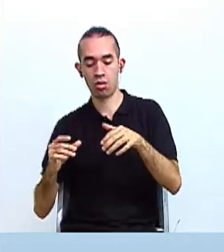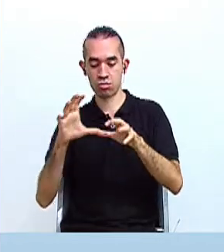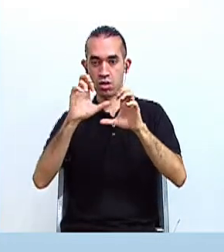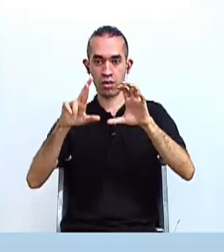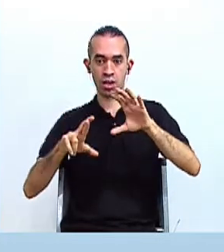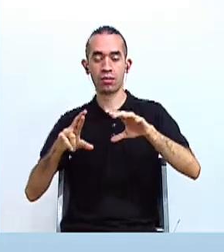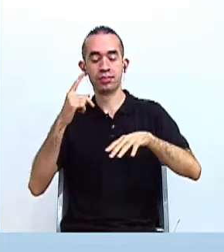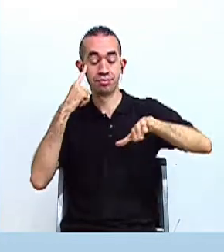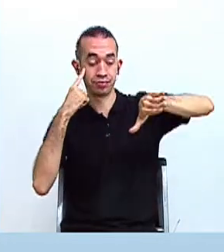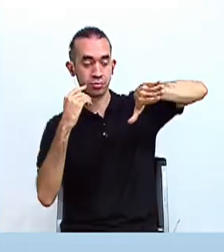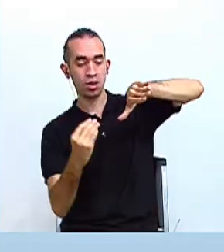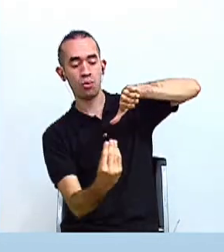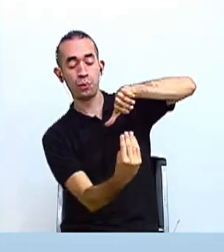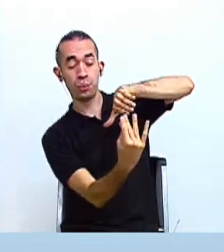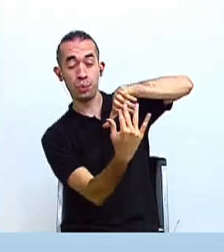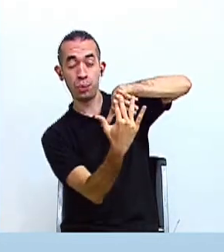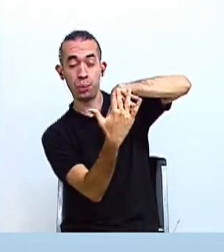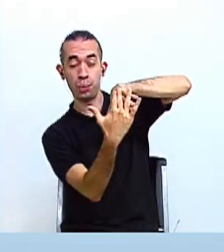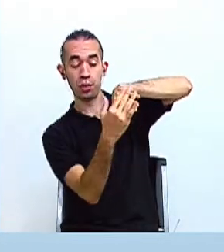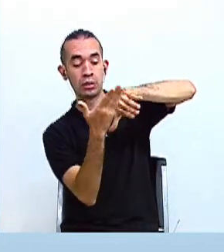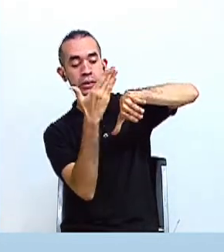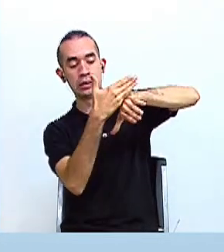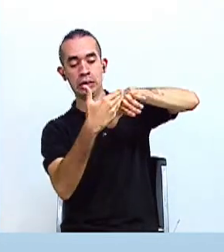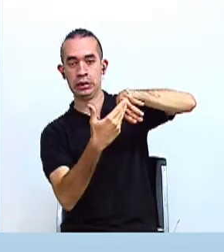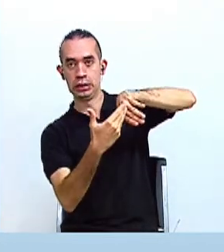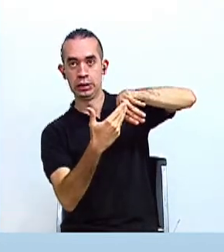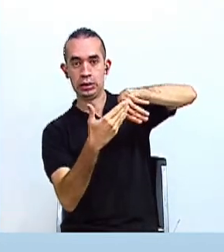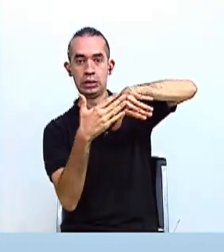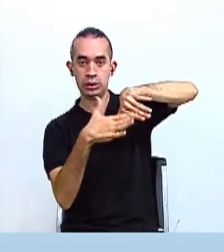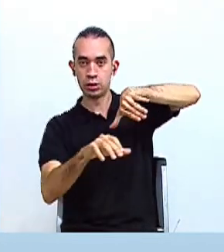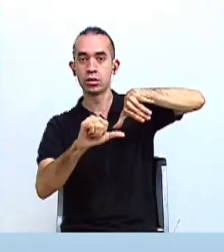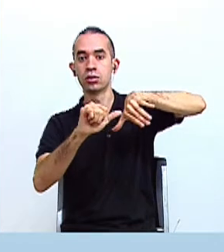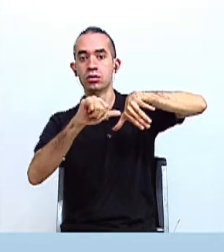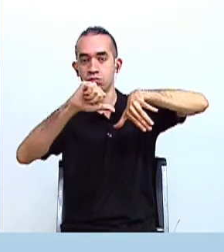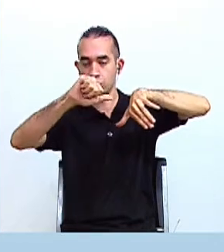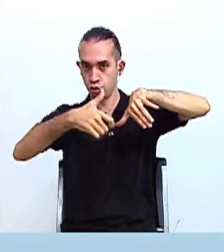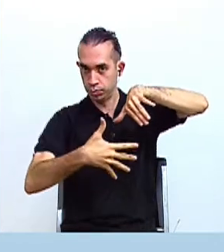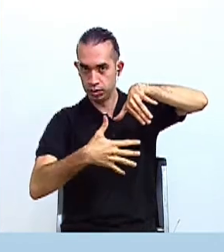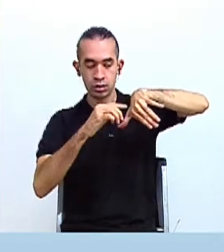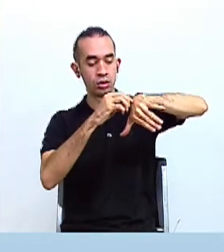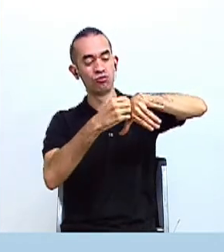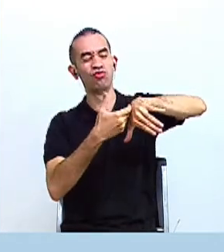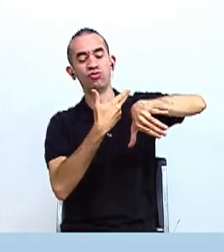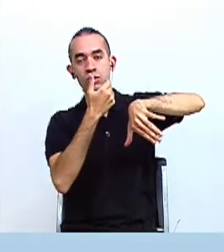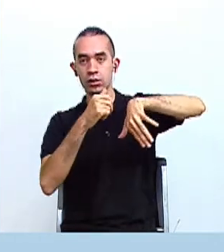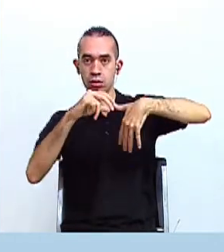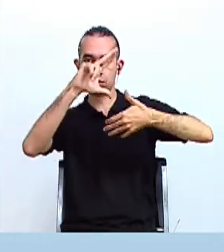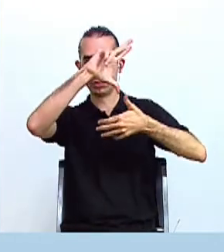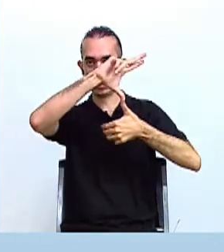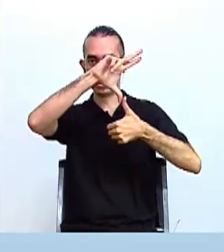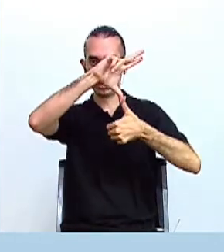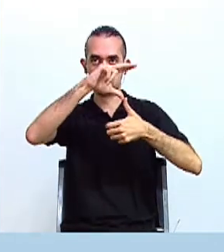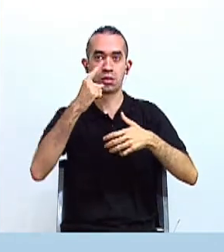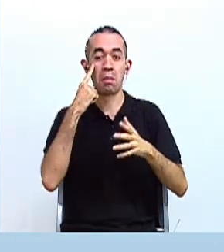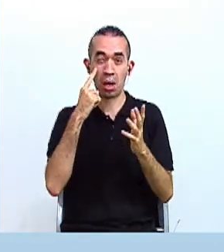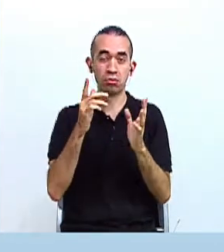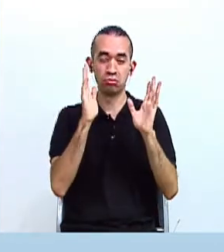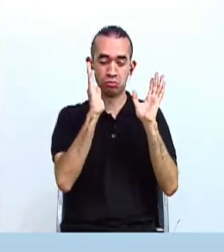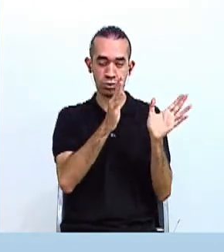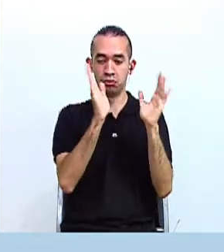Veamos entonces, en el territorio nacional, cómo se fueron constituyendo los grupos humanos.